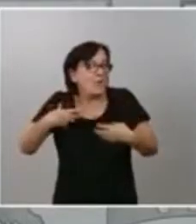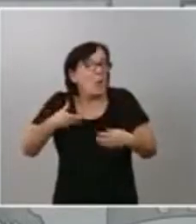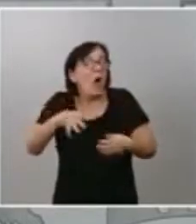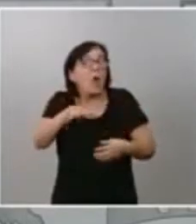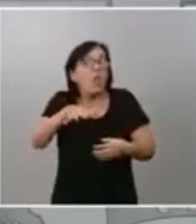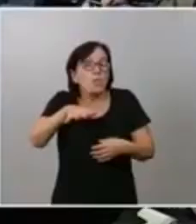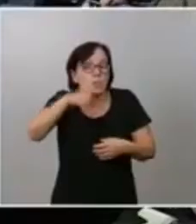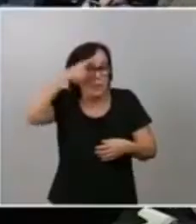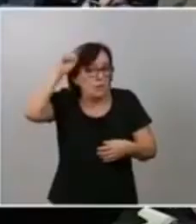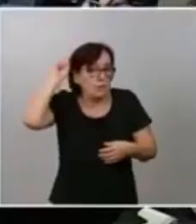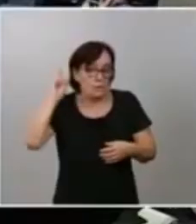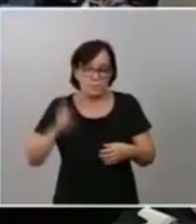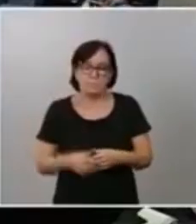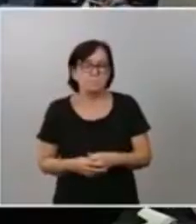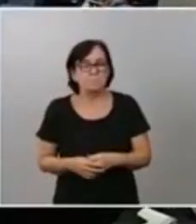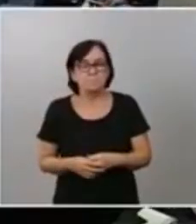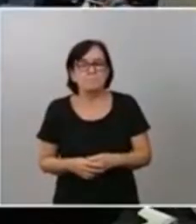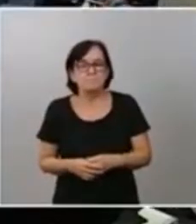¿A ti ciudadano, CDF?